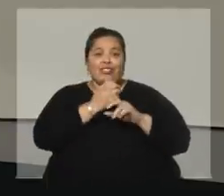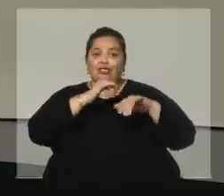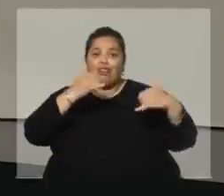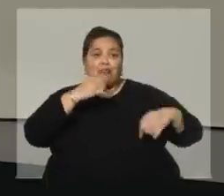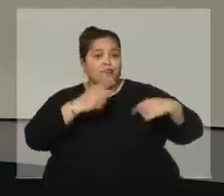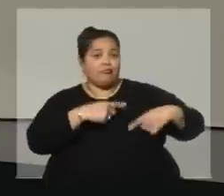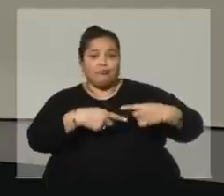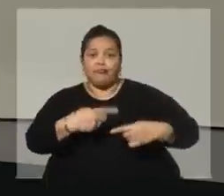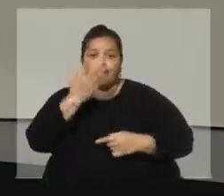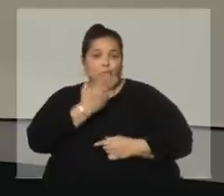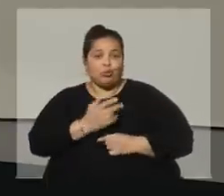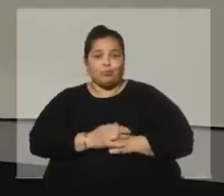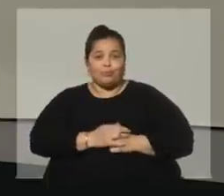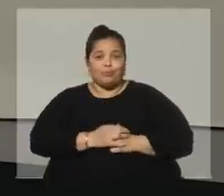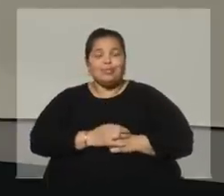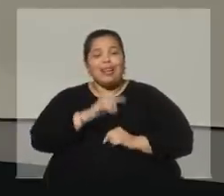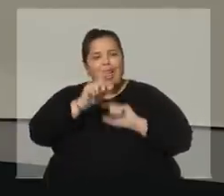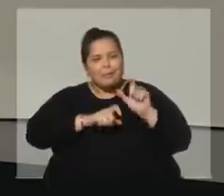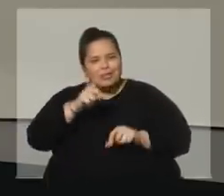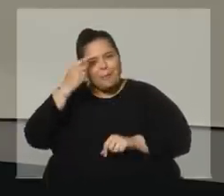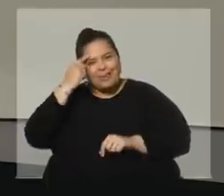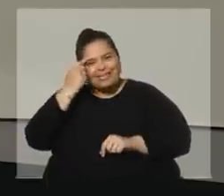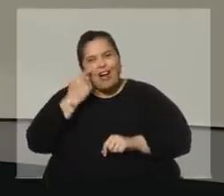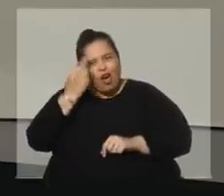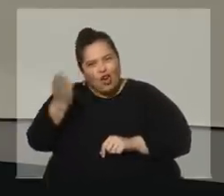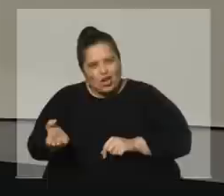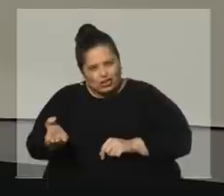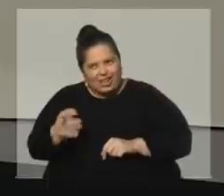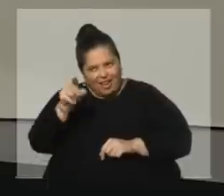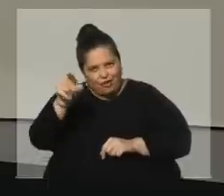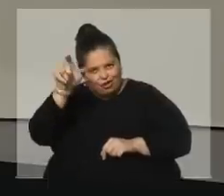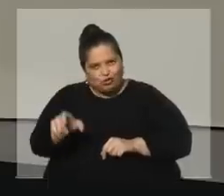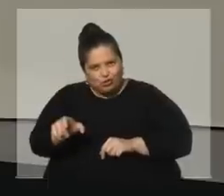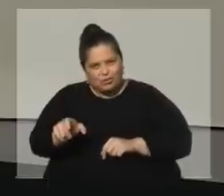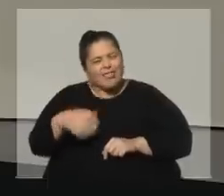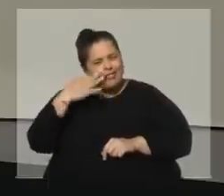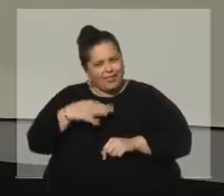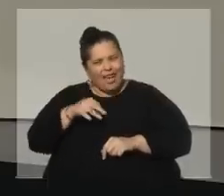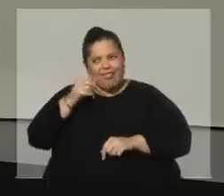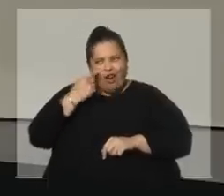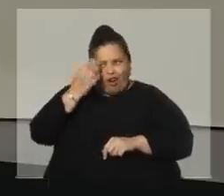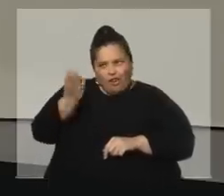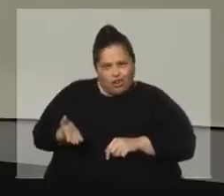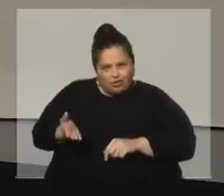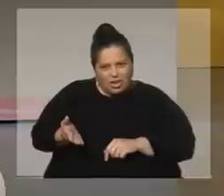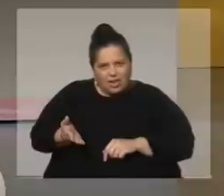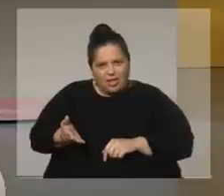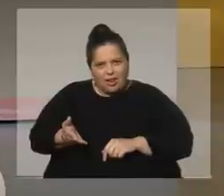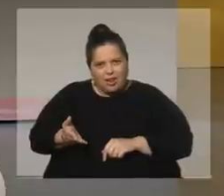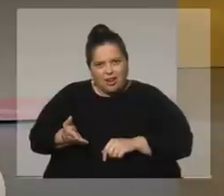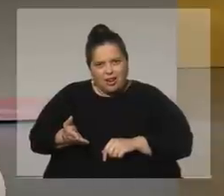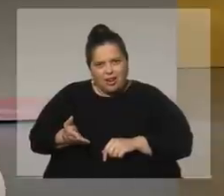La gente cree conocer a Sergio Puglia. ¿La conoce en realidad la personalidad de Sergio Puglia? No.